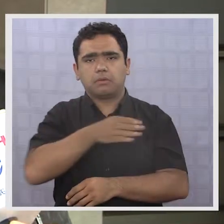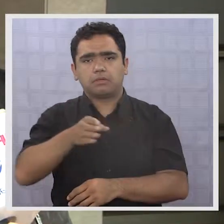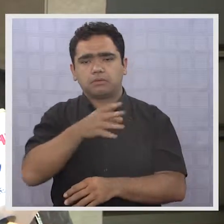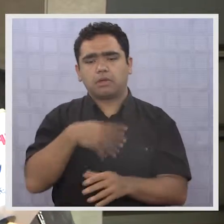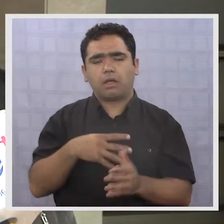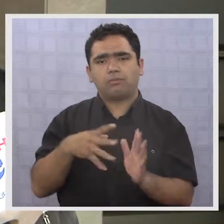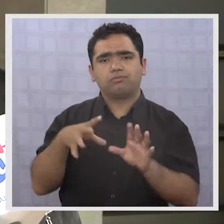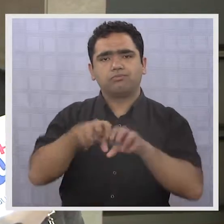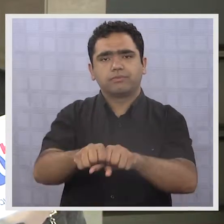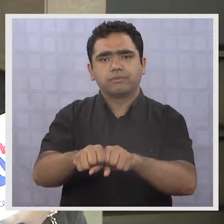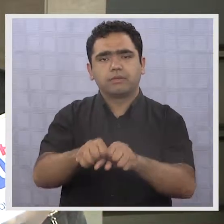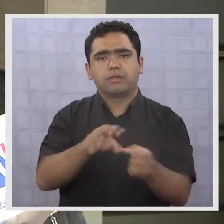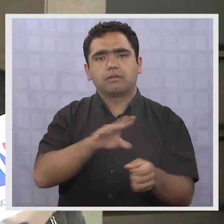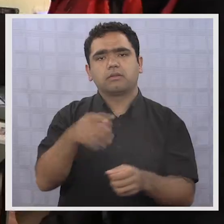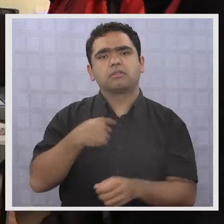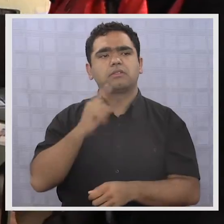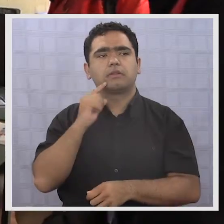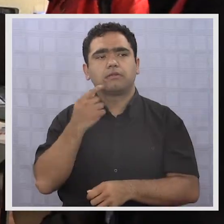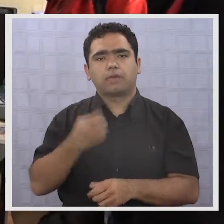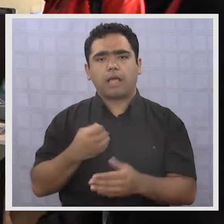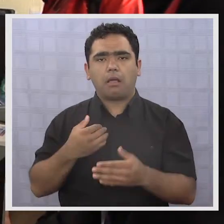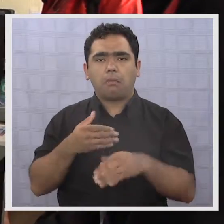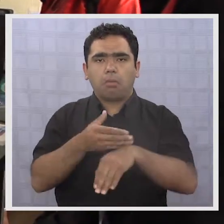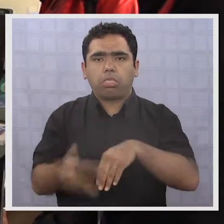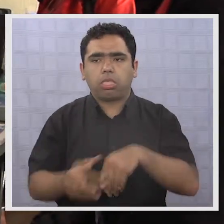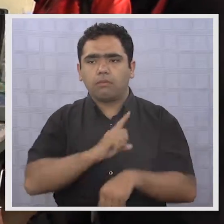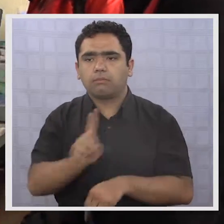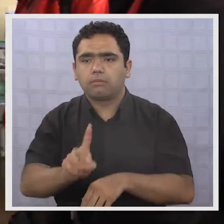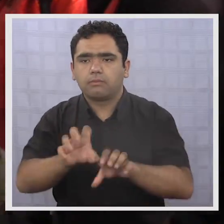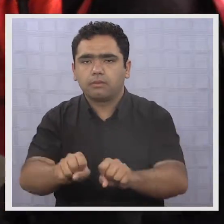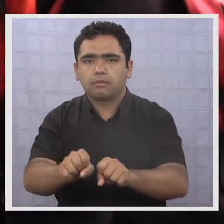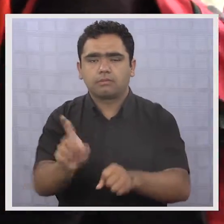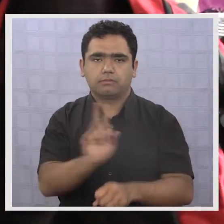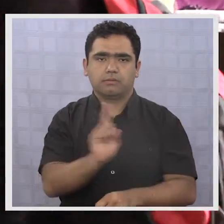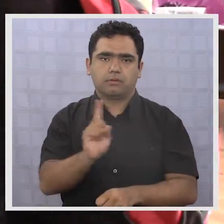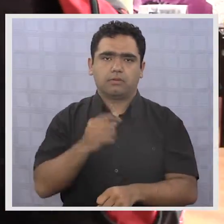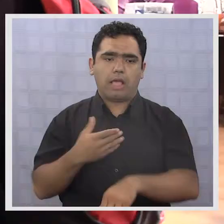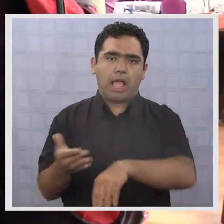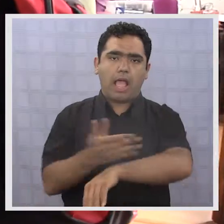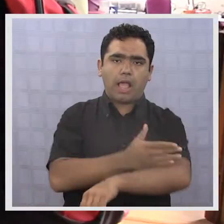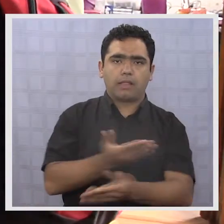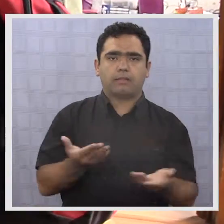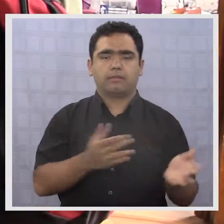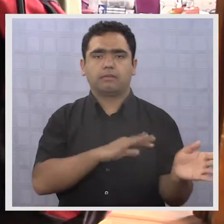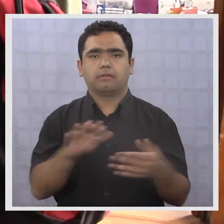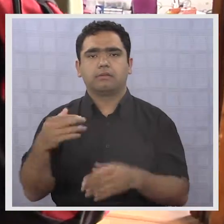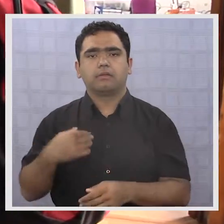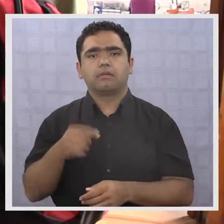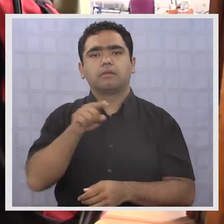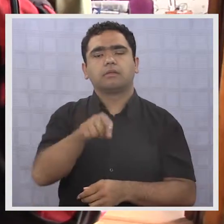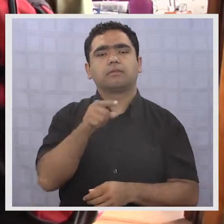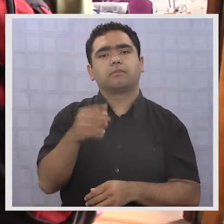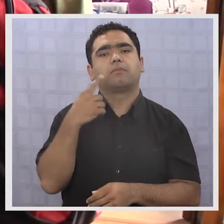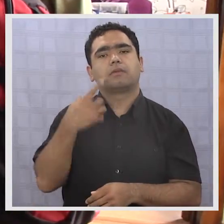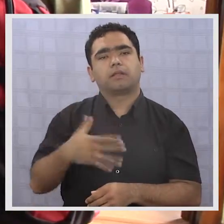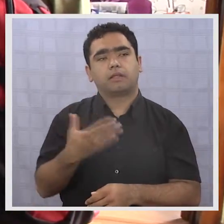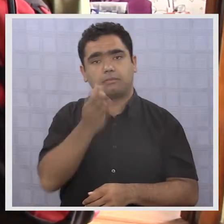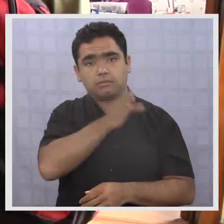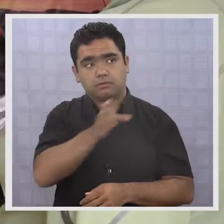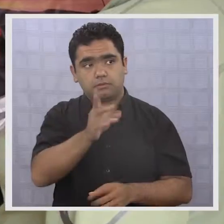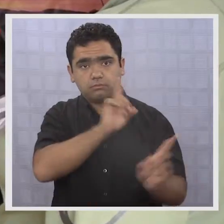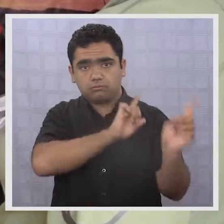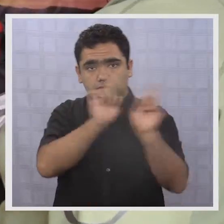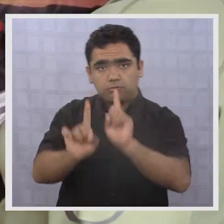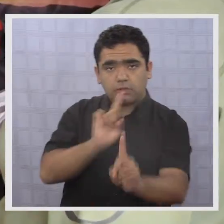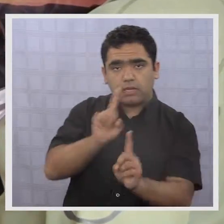la próxima semana y empiece a tomar reservas. Lo importante para quienes nos visitan es que tomen todas las medidas de prevención adecuadas. Así,